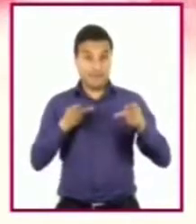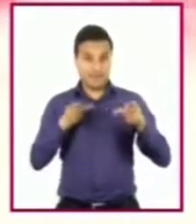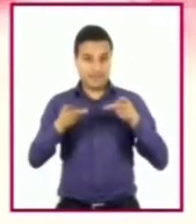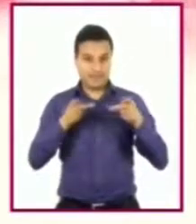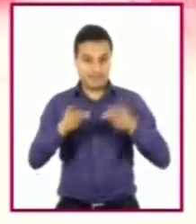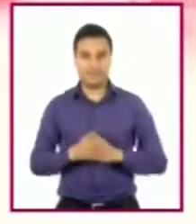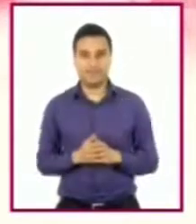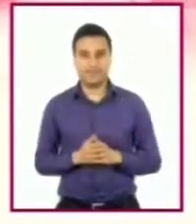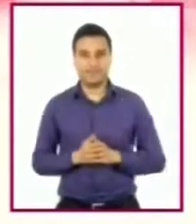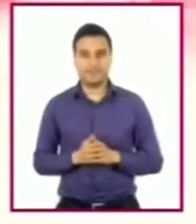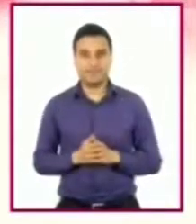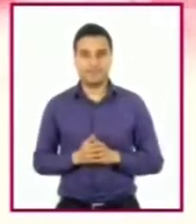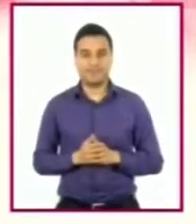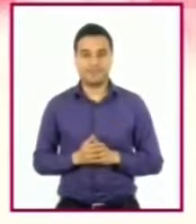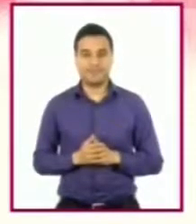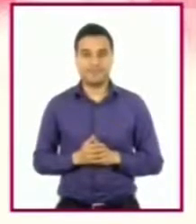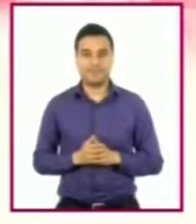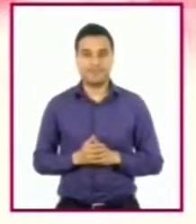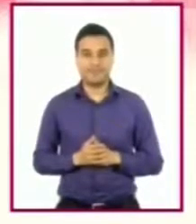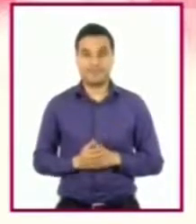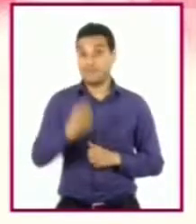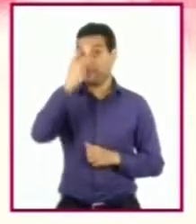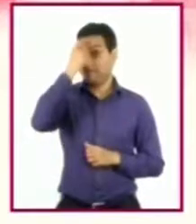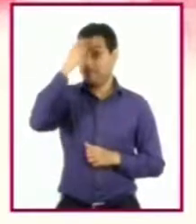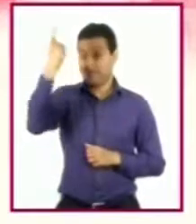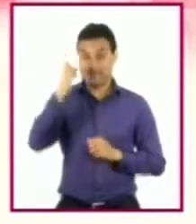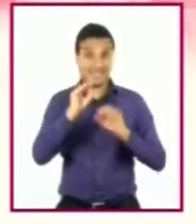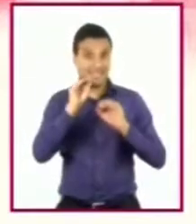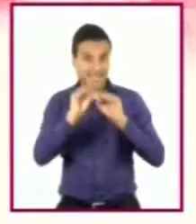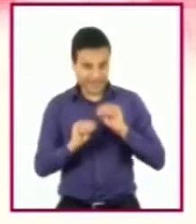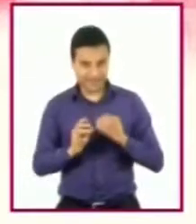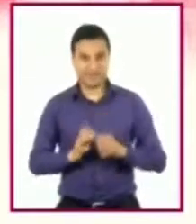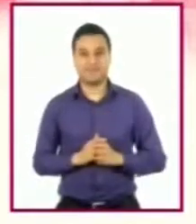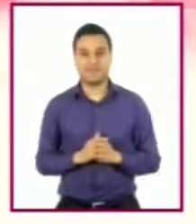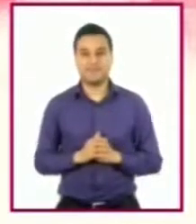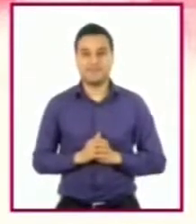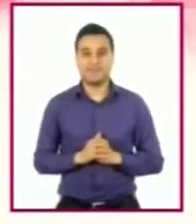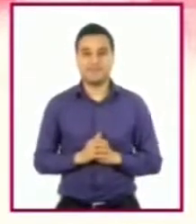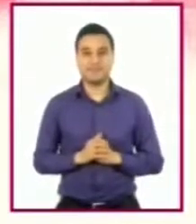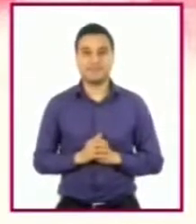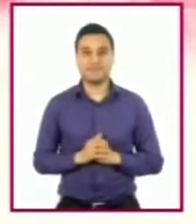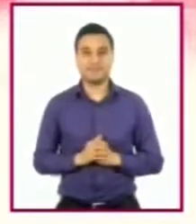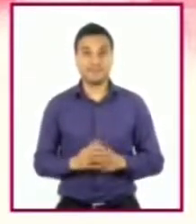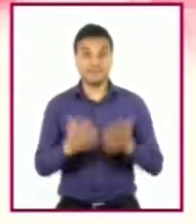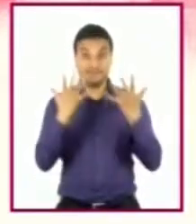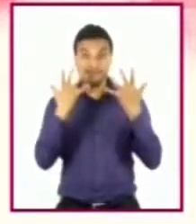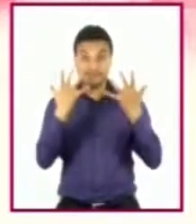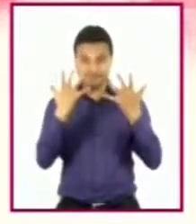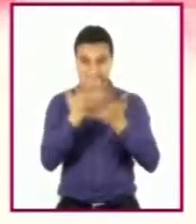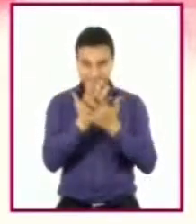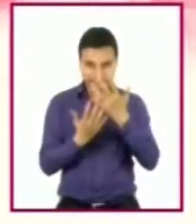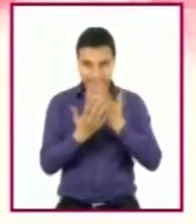crear, manipular,